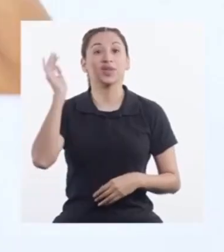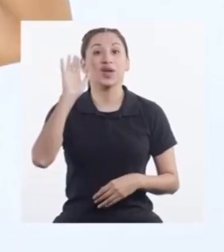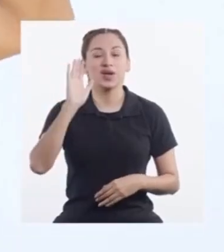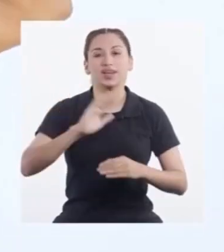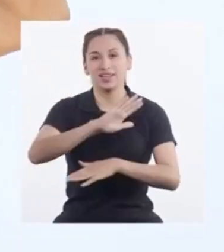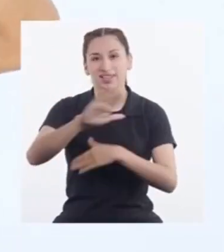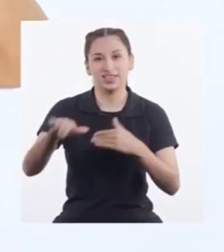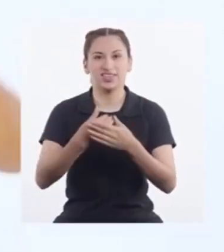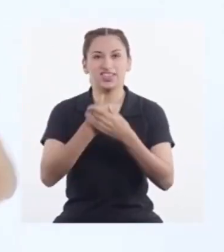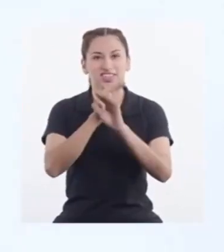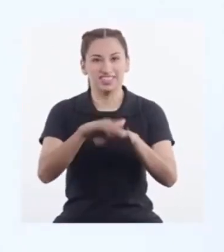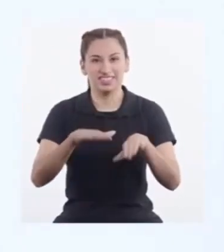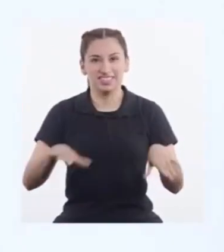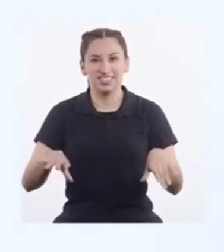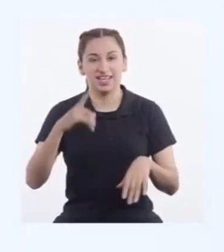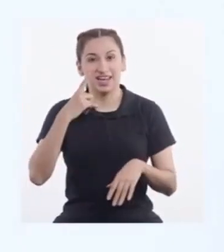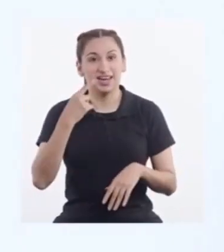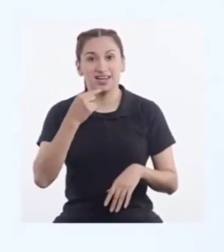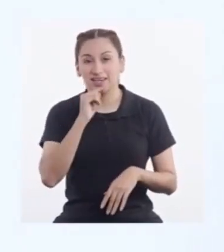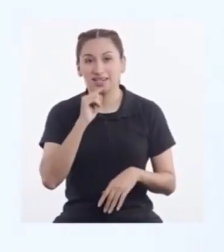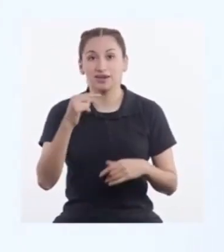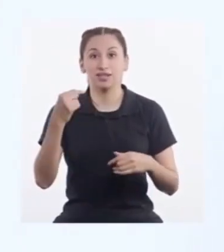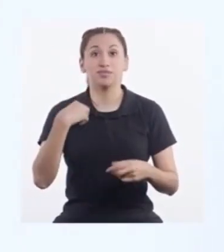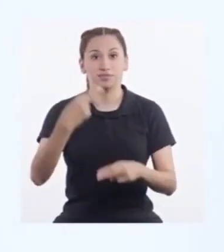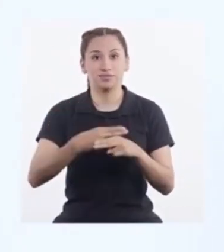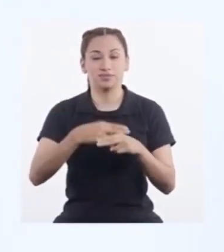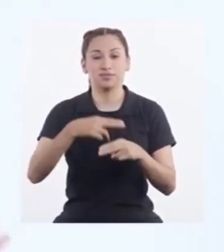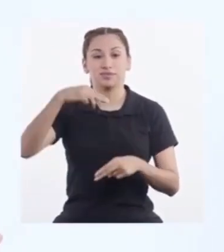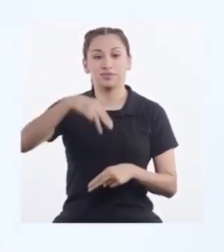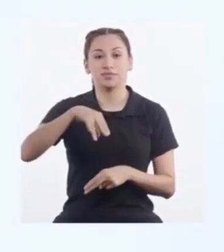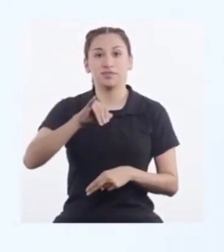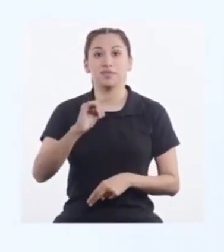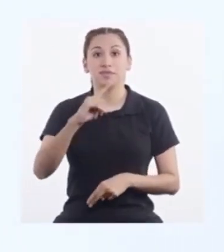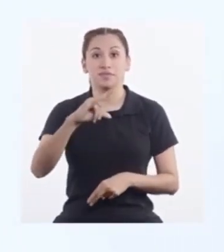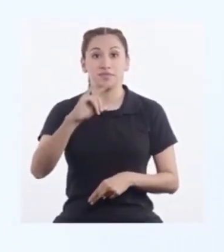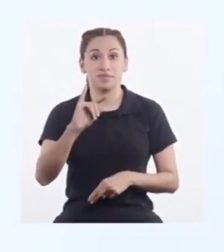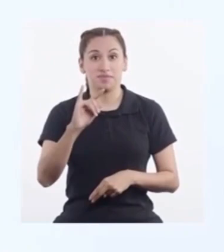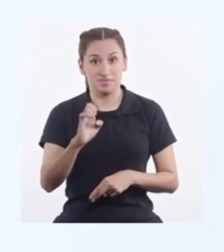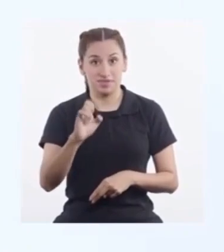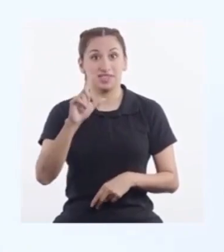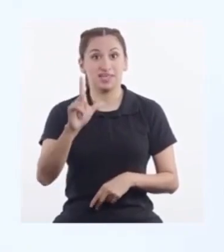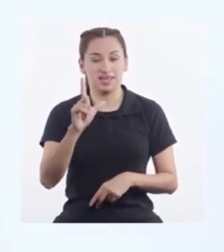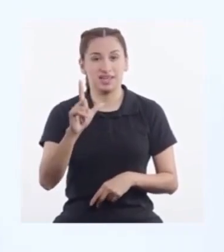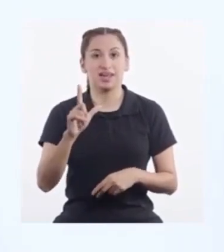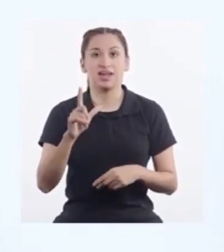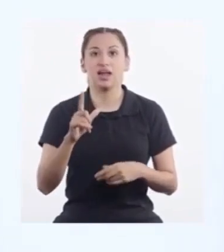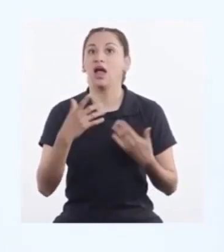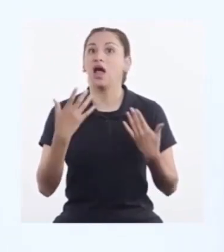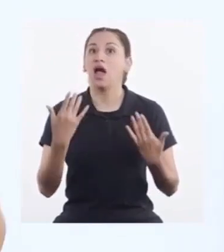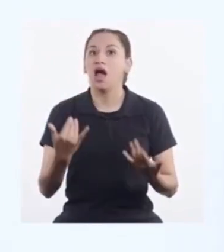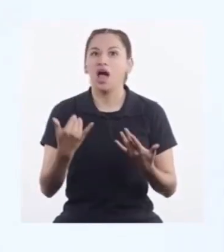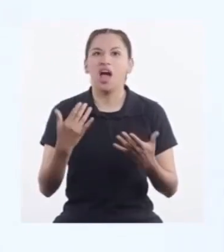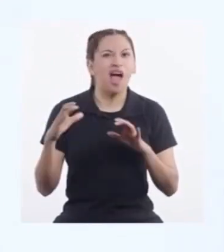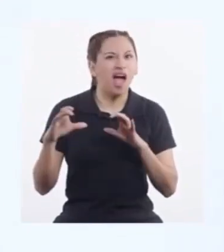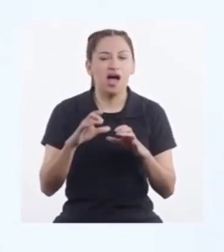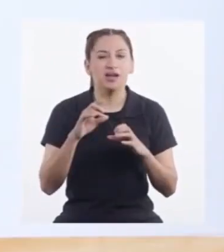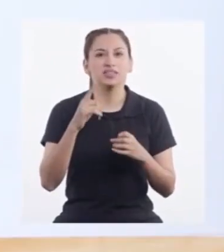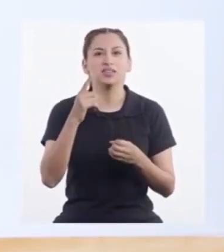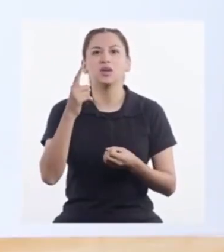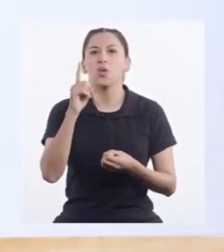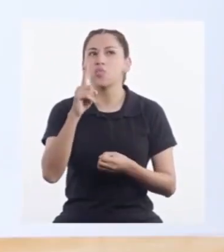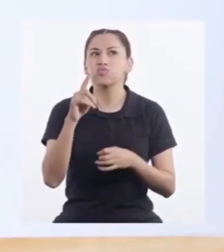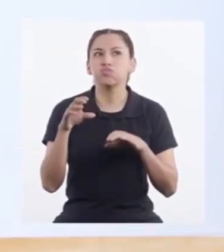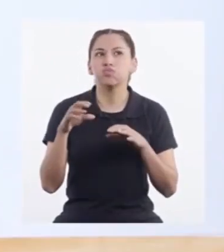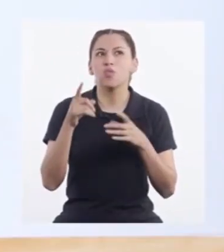Hola niños y niños Soy Miguel Ángel Y hoy nos moveremos con una actividad que debemos realizar al despertar